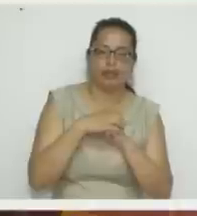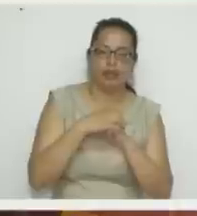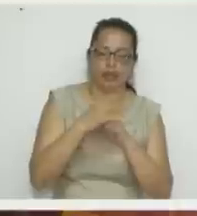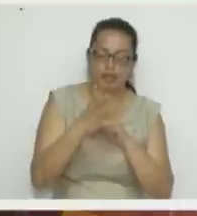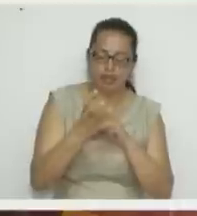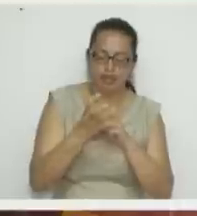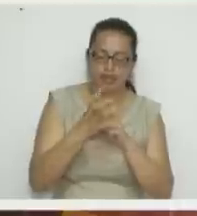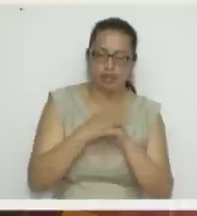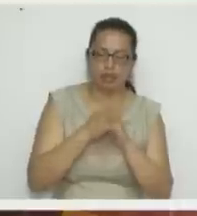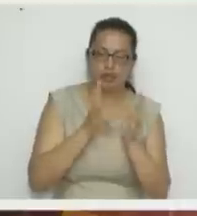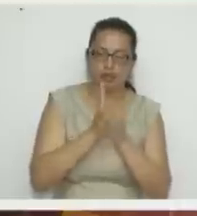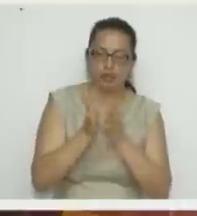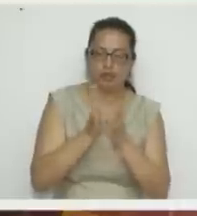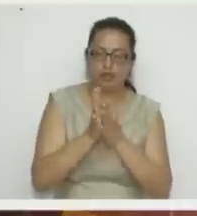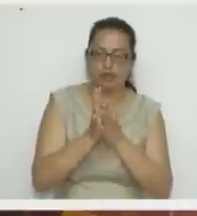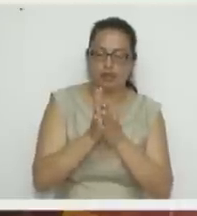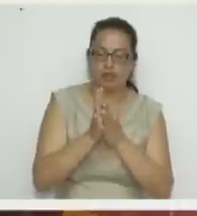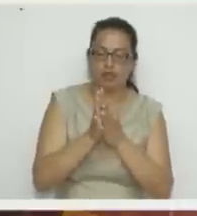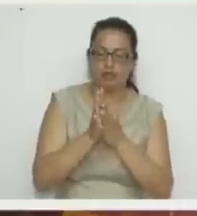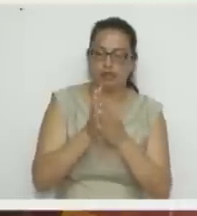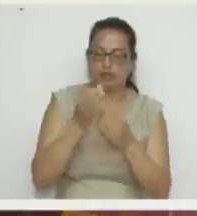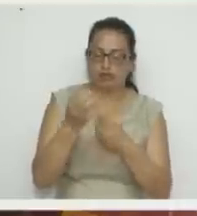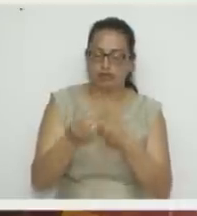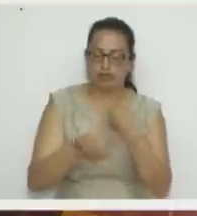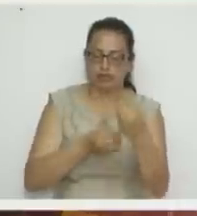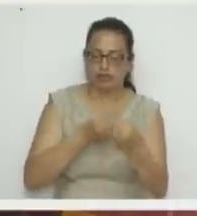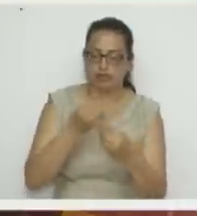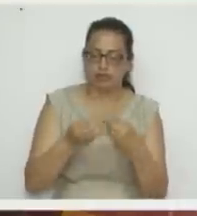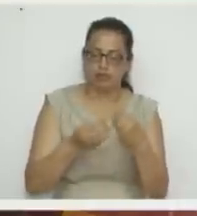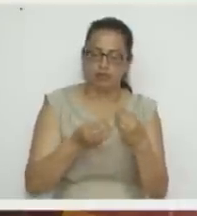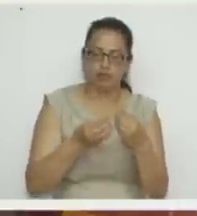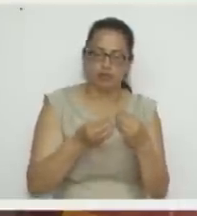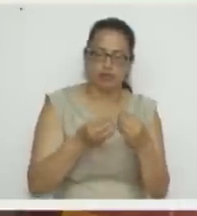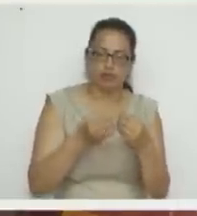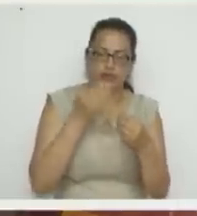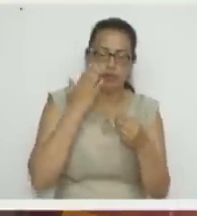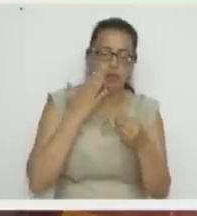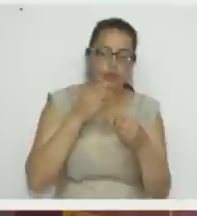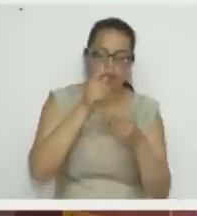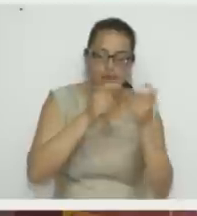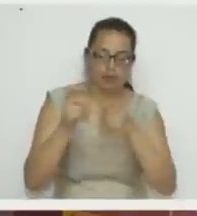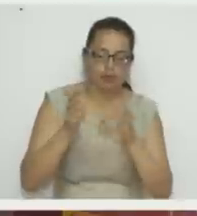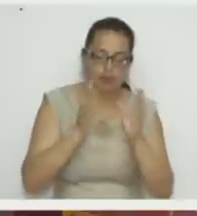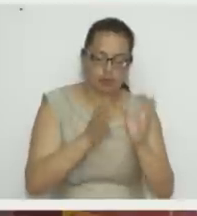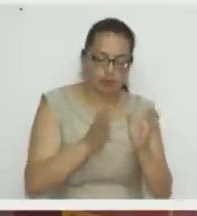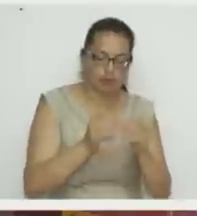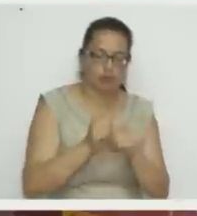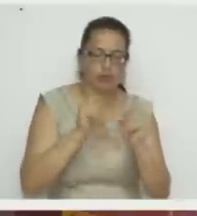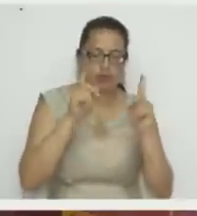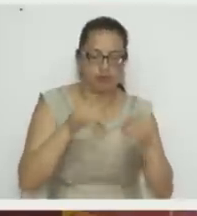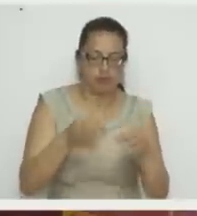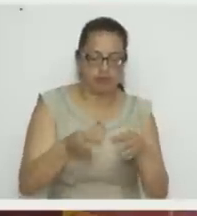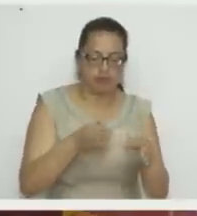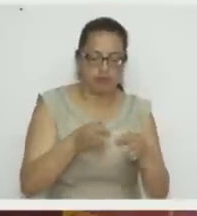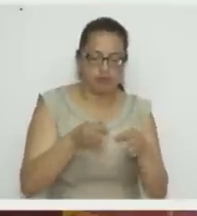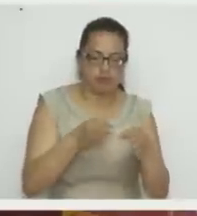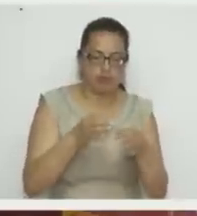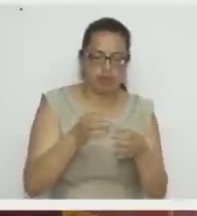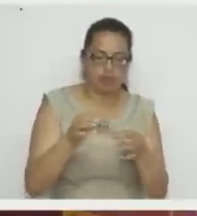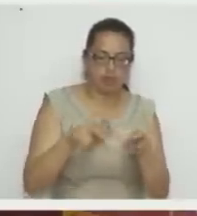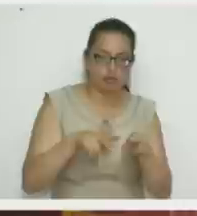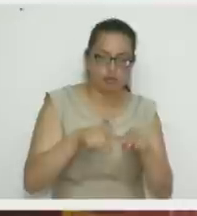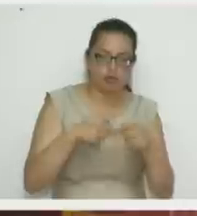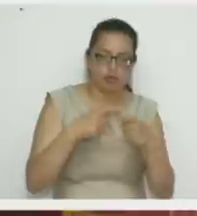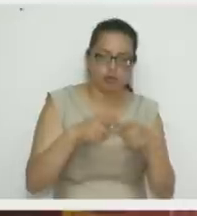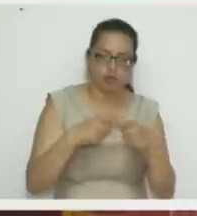Quiero contarles lo que hacemos en la academia. Enseñamos también tejidos, en crochet,